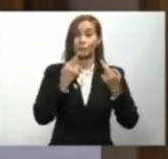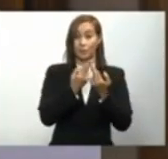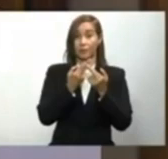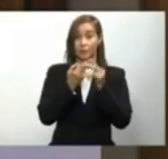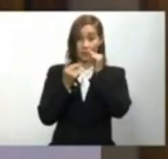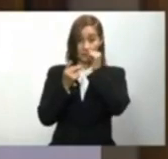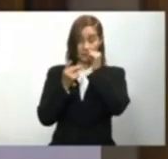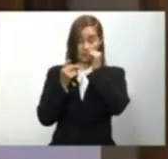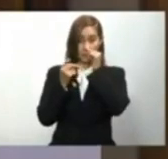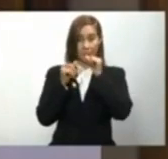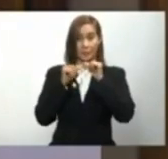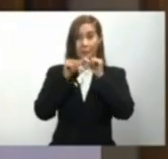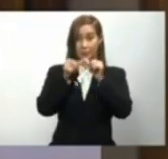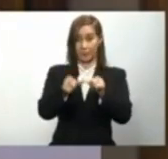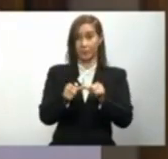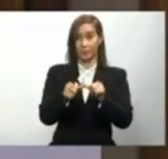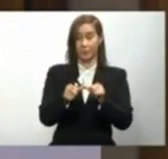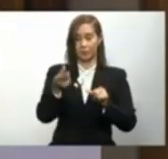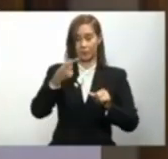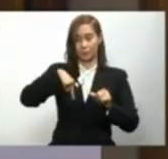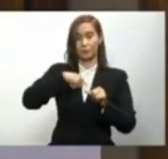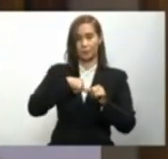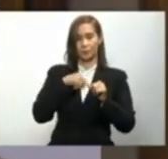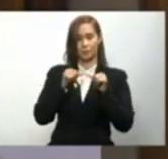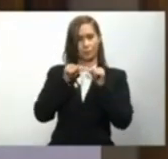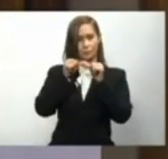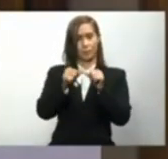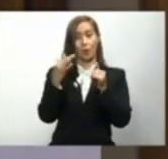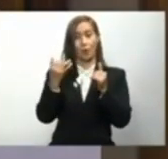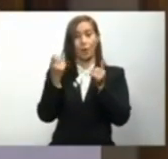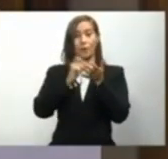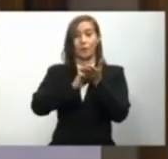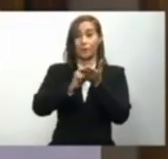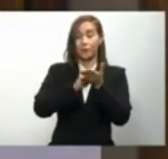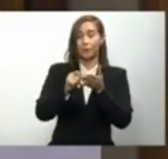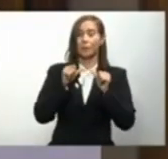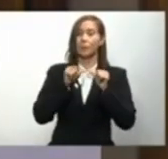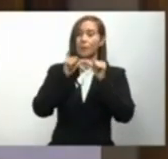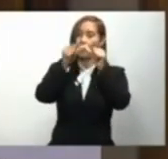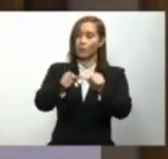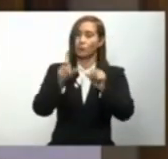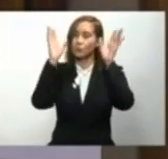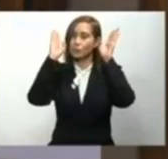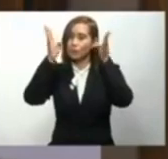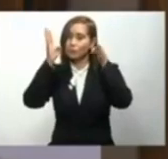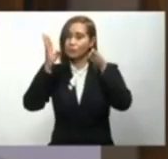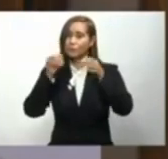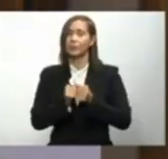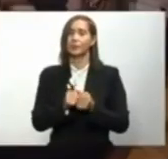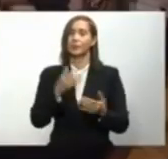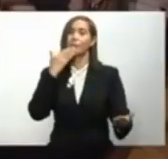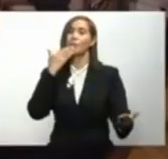nos dedicaremos inmediatamente después de la firma del pacto. Muchas gracias. Gracias.